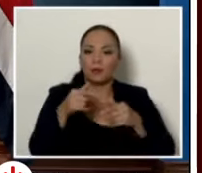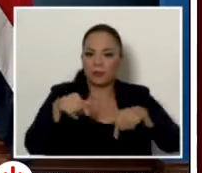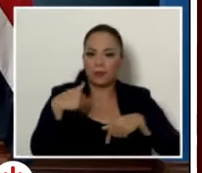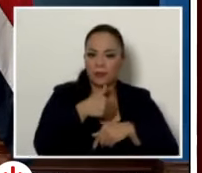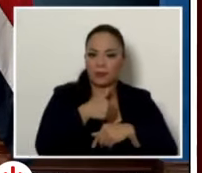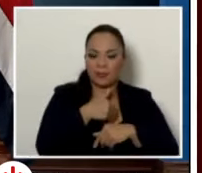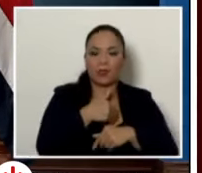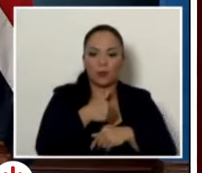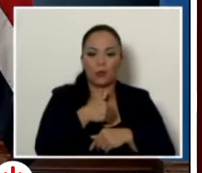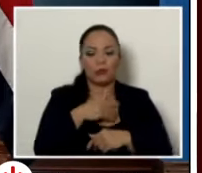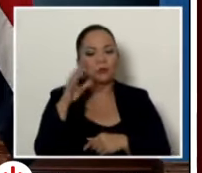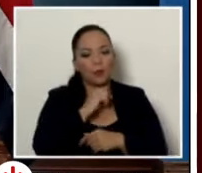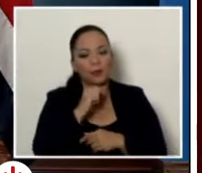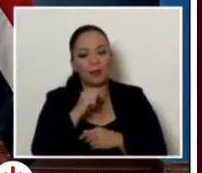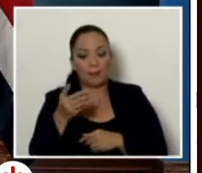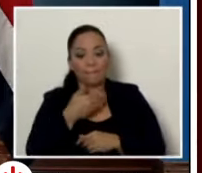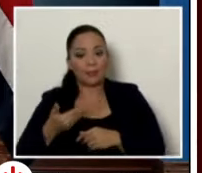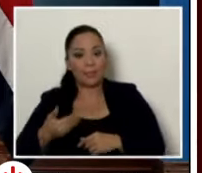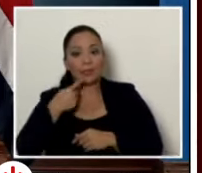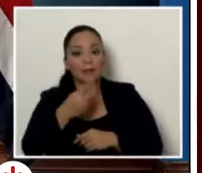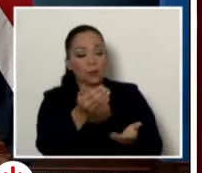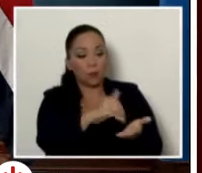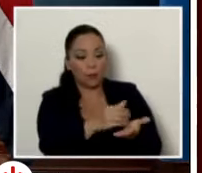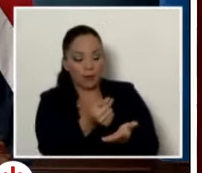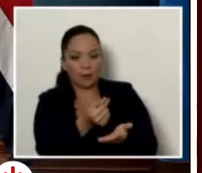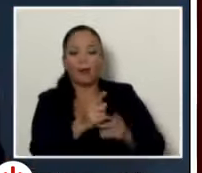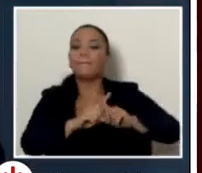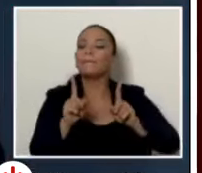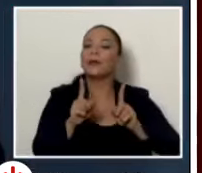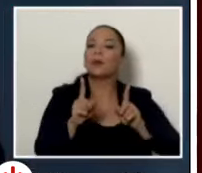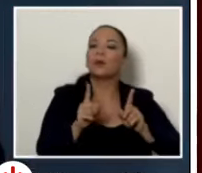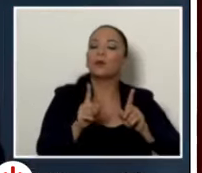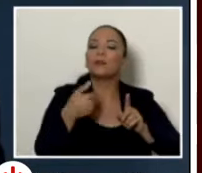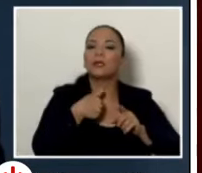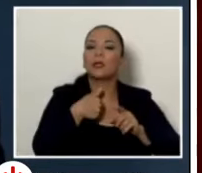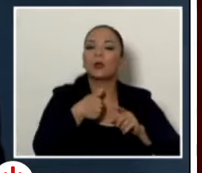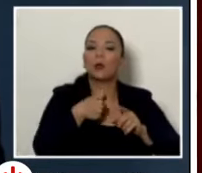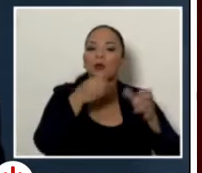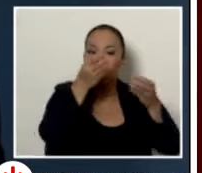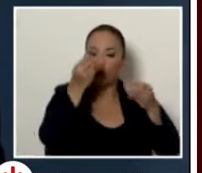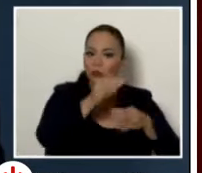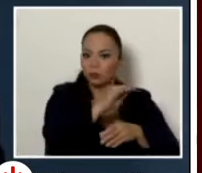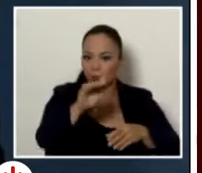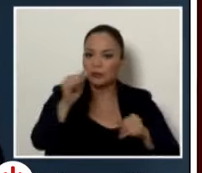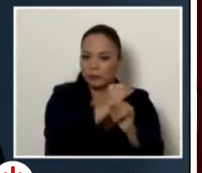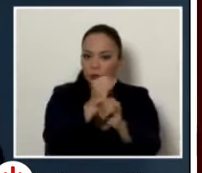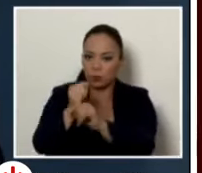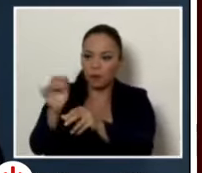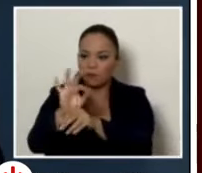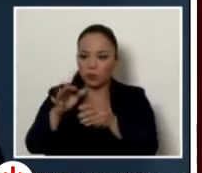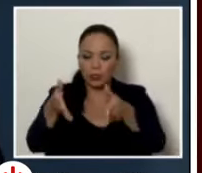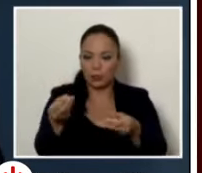fue que de luego la instrucción del presidente el ministerio notificó a las instituciones a las cuales pertenecían los